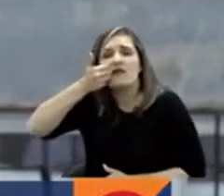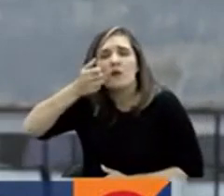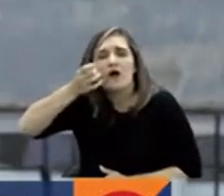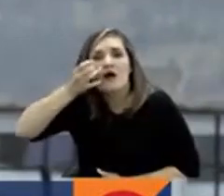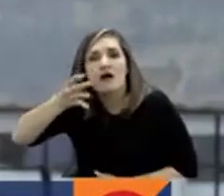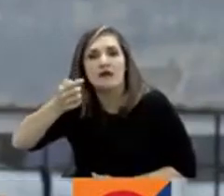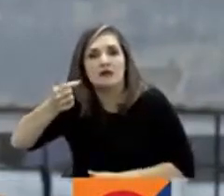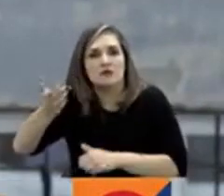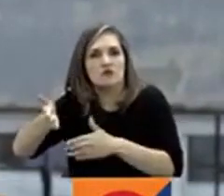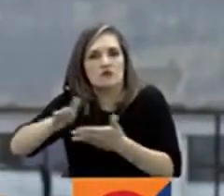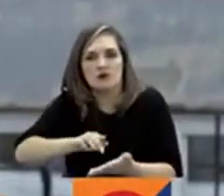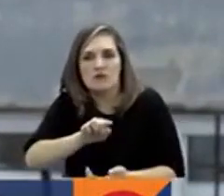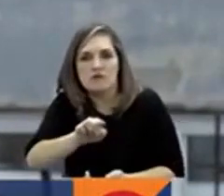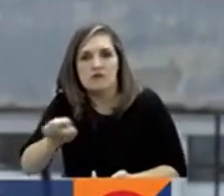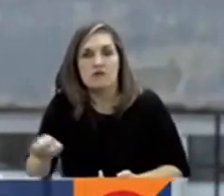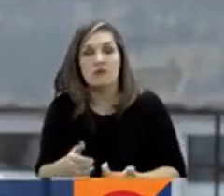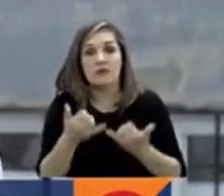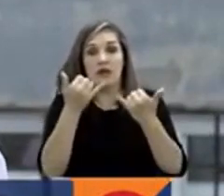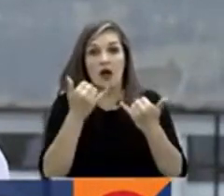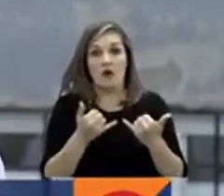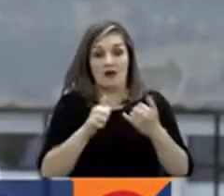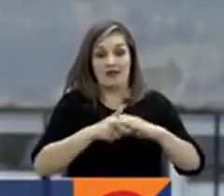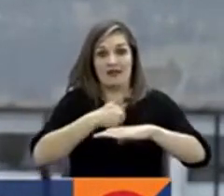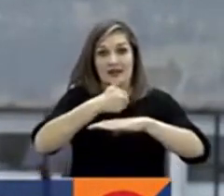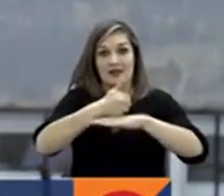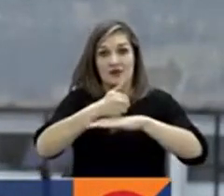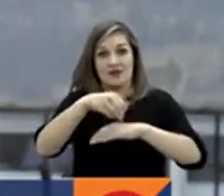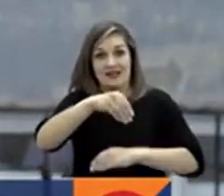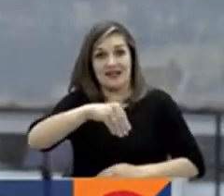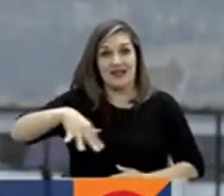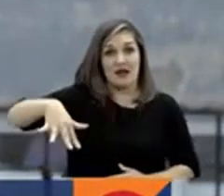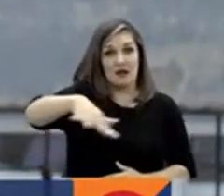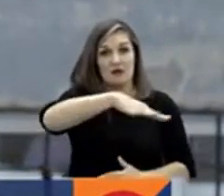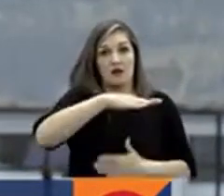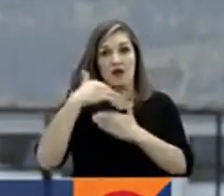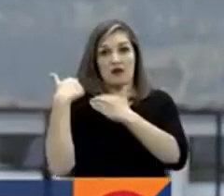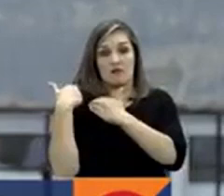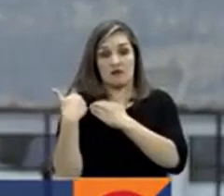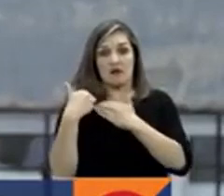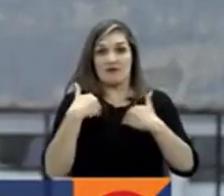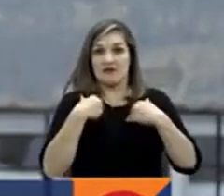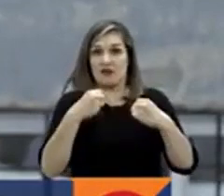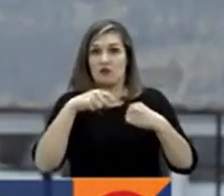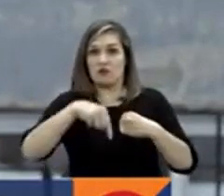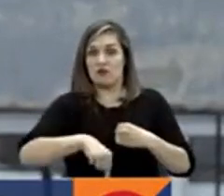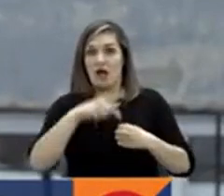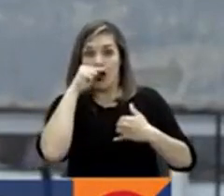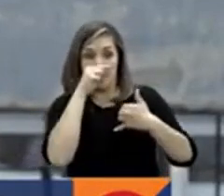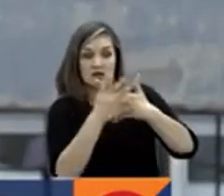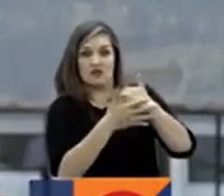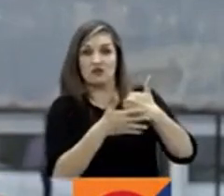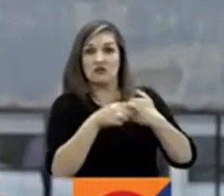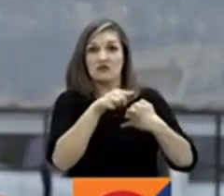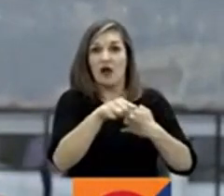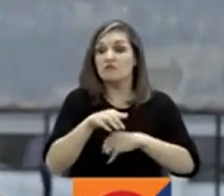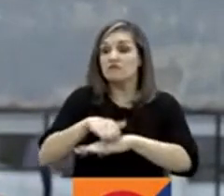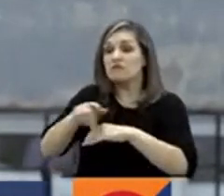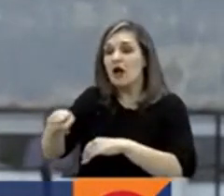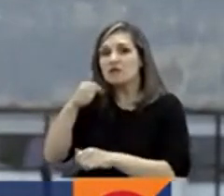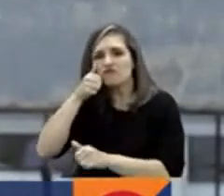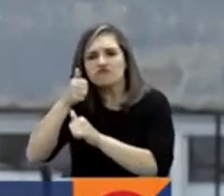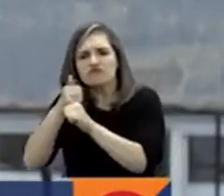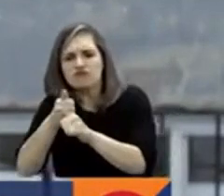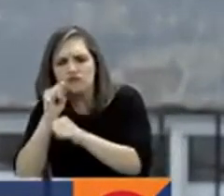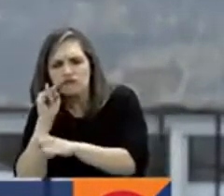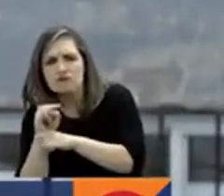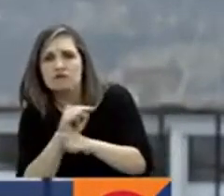No existe, a partir de la Dirección Territorial de Salud, seguimiento a los actores que intervienen en este sistema. Es